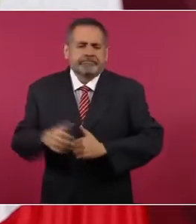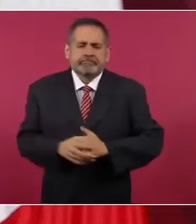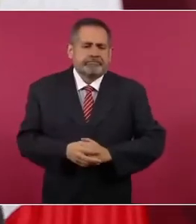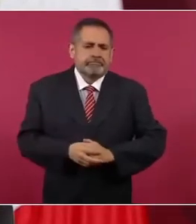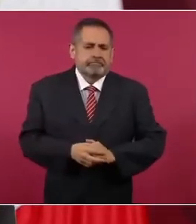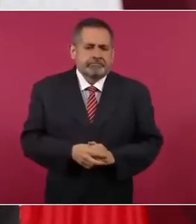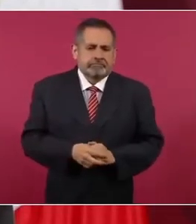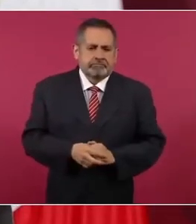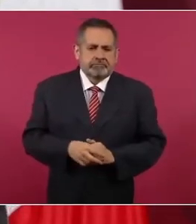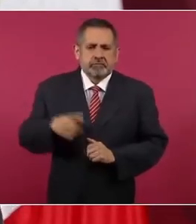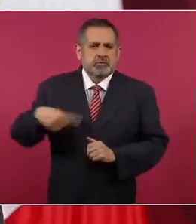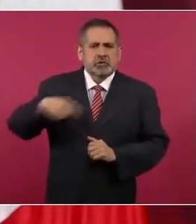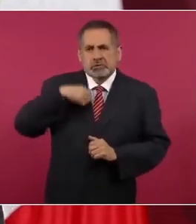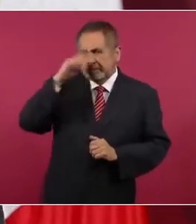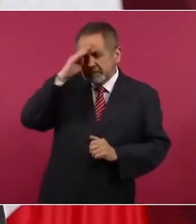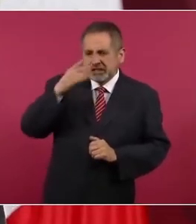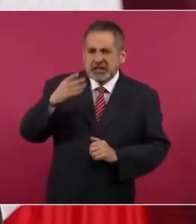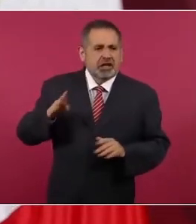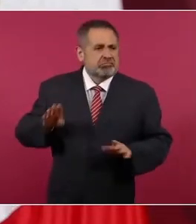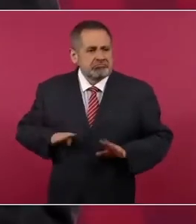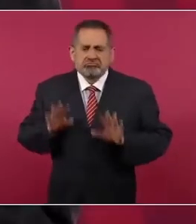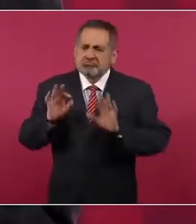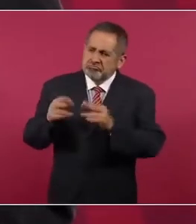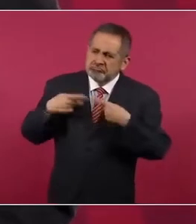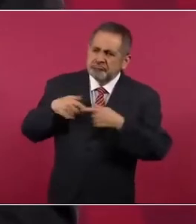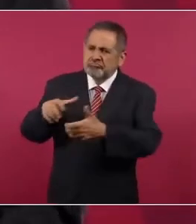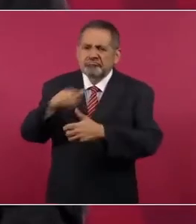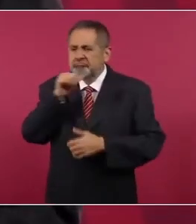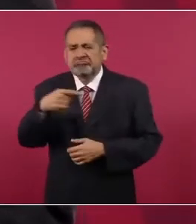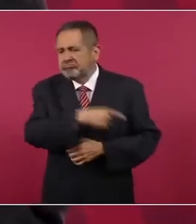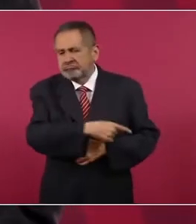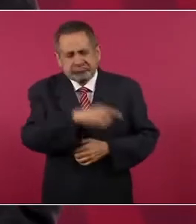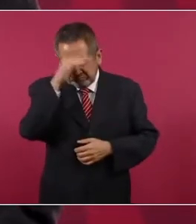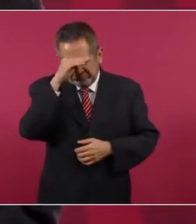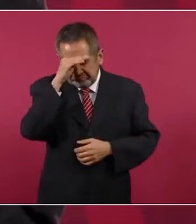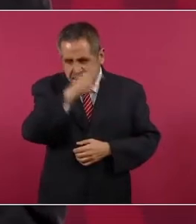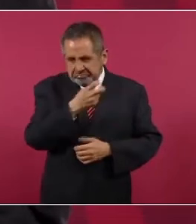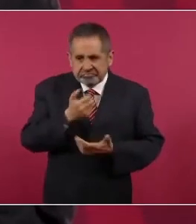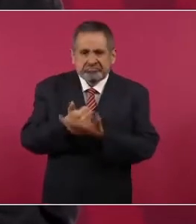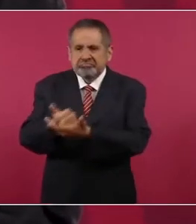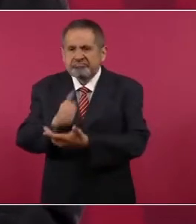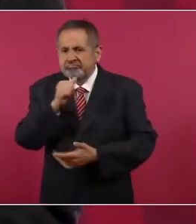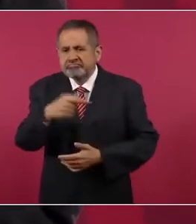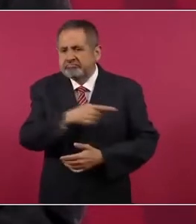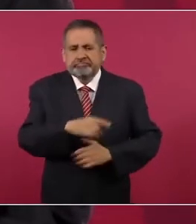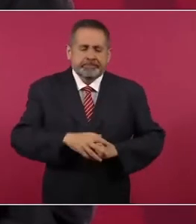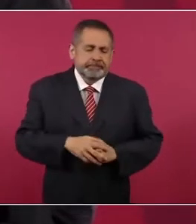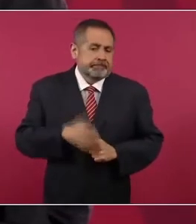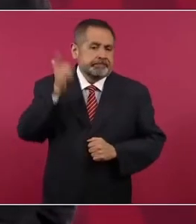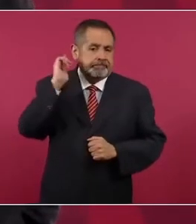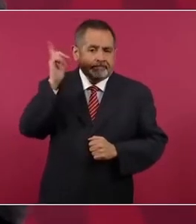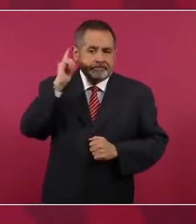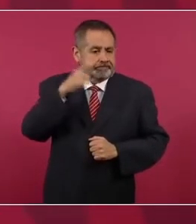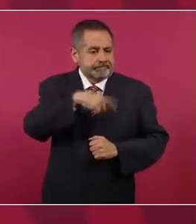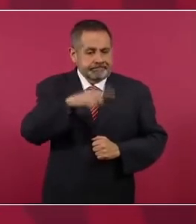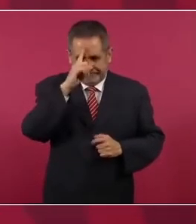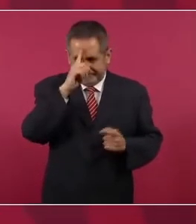no pensando en el bienestar del pueblo. Ojalá entren en razón